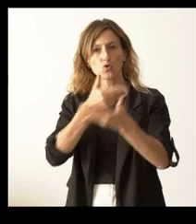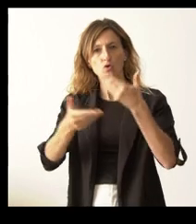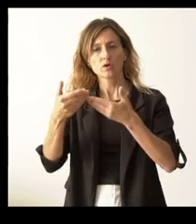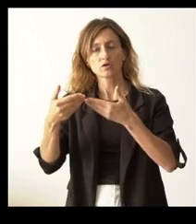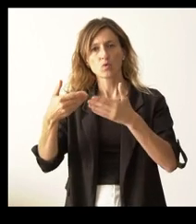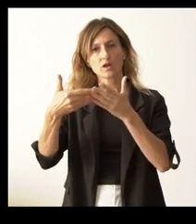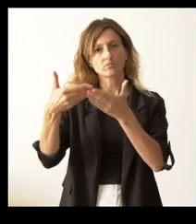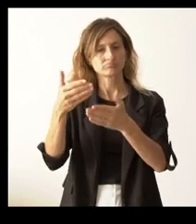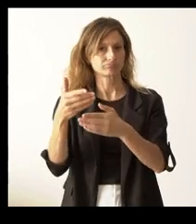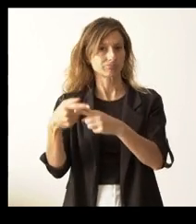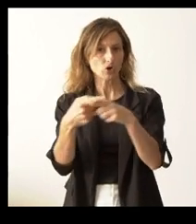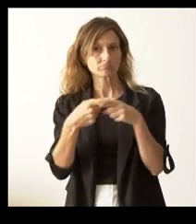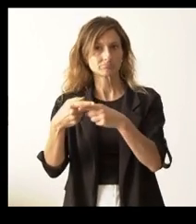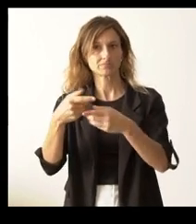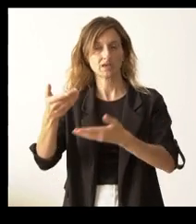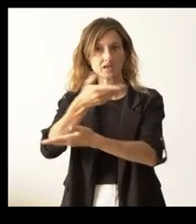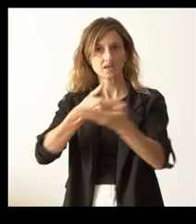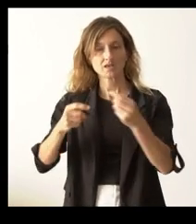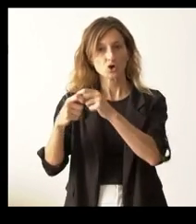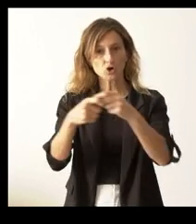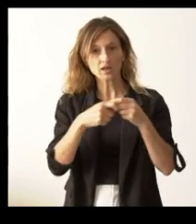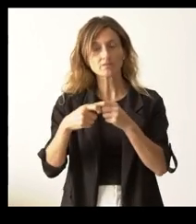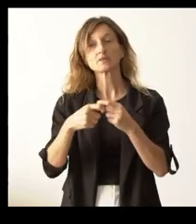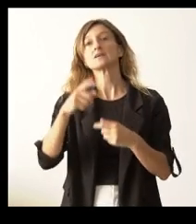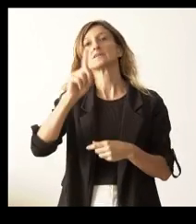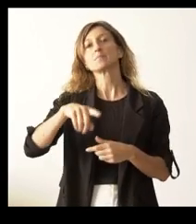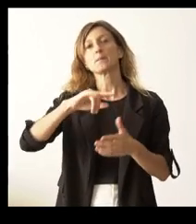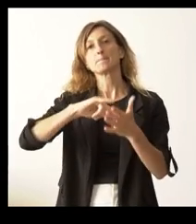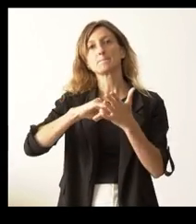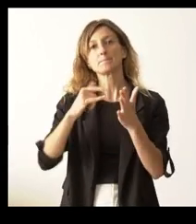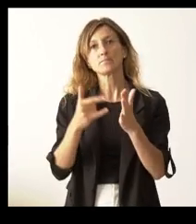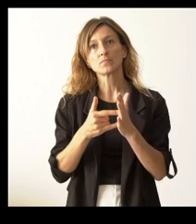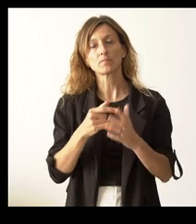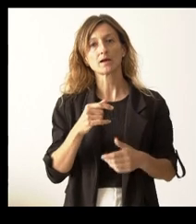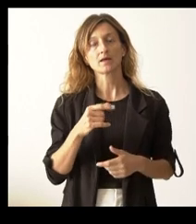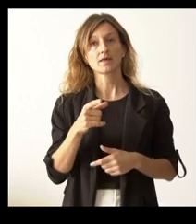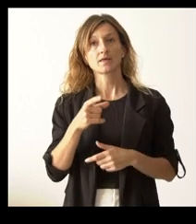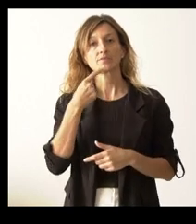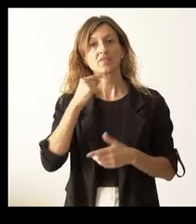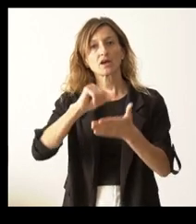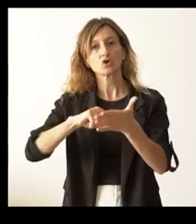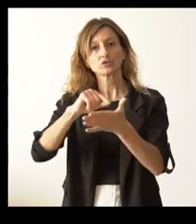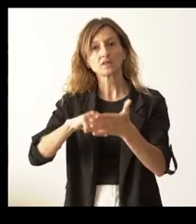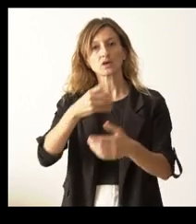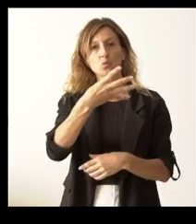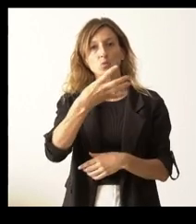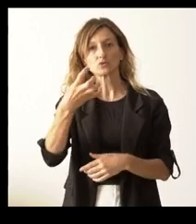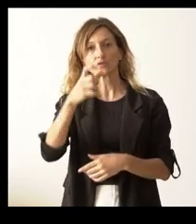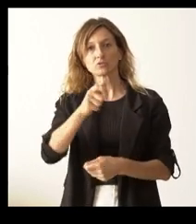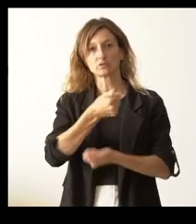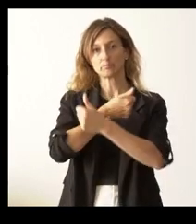tema. Y una precisión del programa, este montel habla de contratar a 400 desempleados.